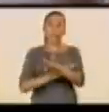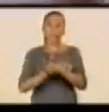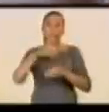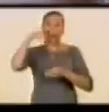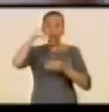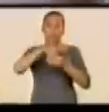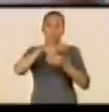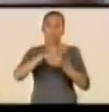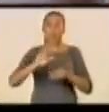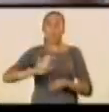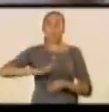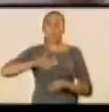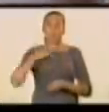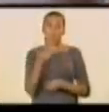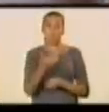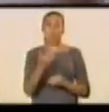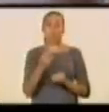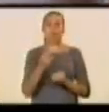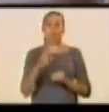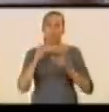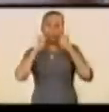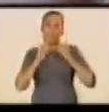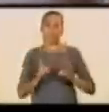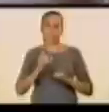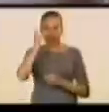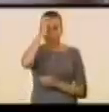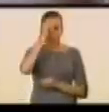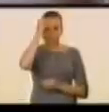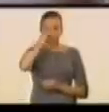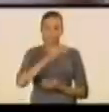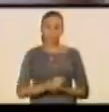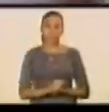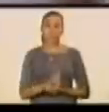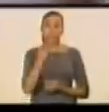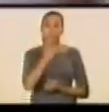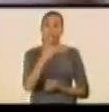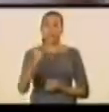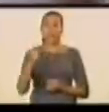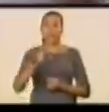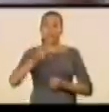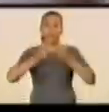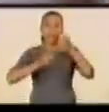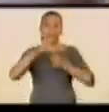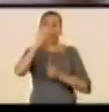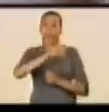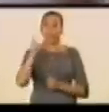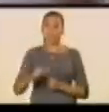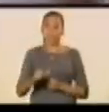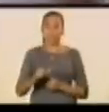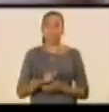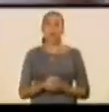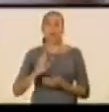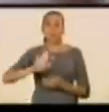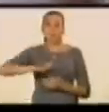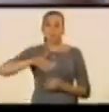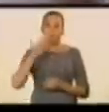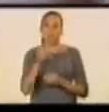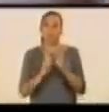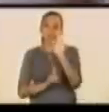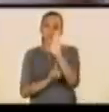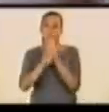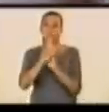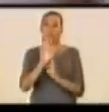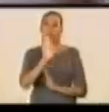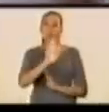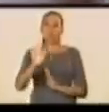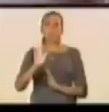...comenzarse conscientemente. Cada candidato y cada candidata ha podido desarrollar